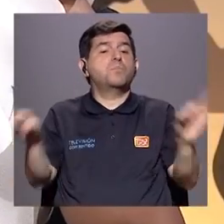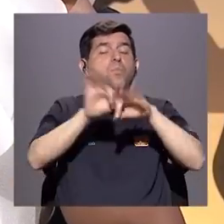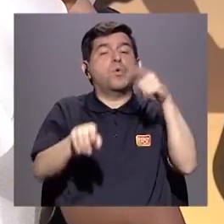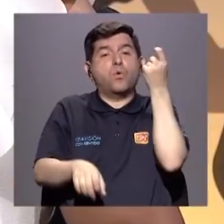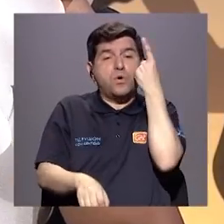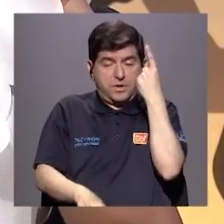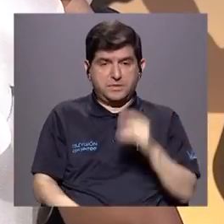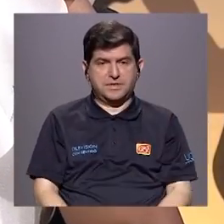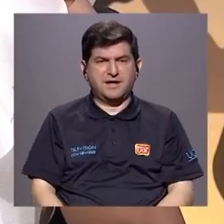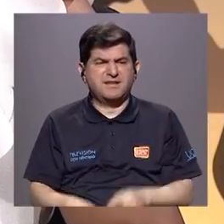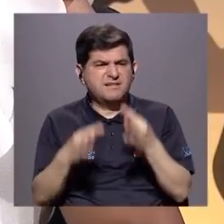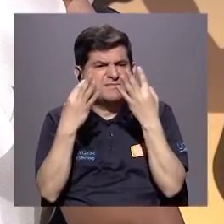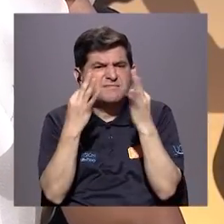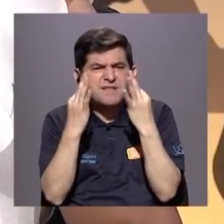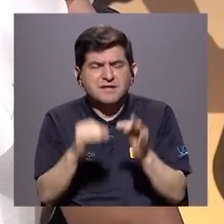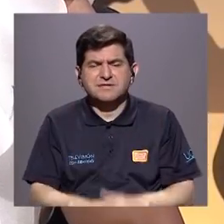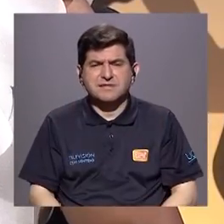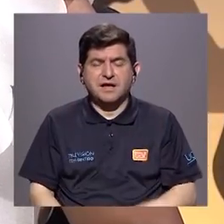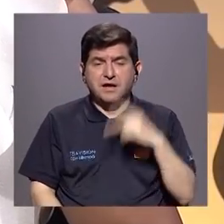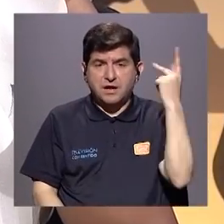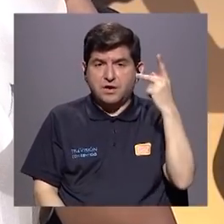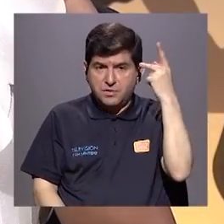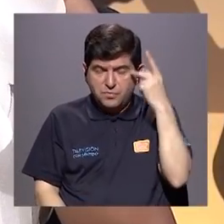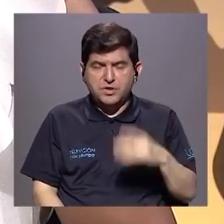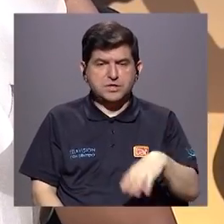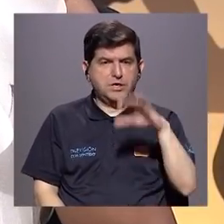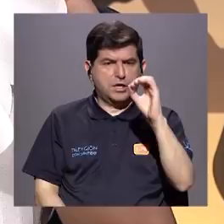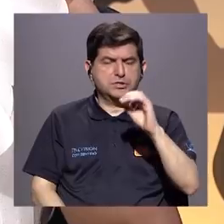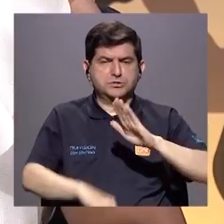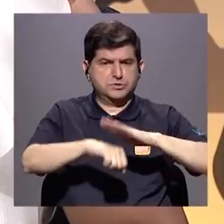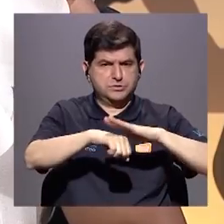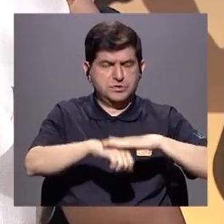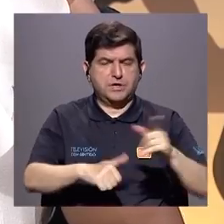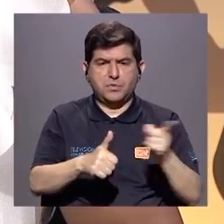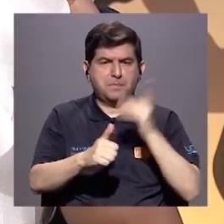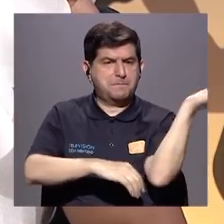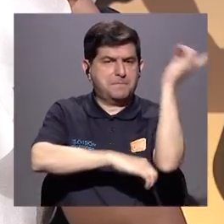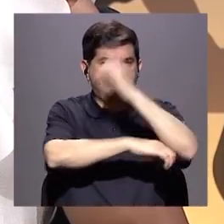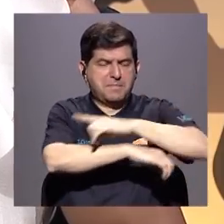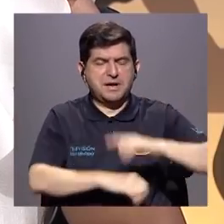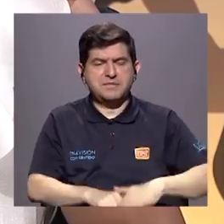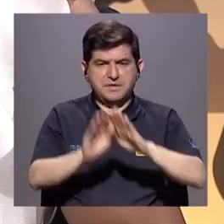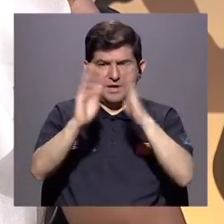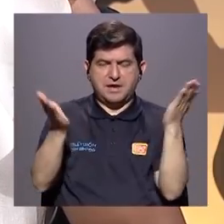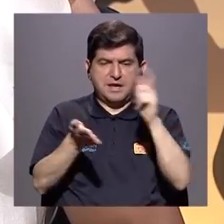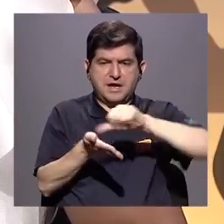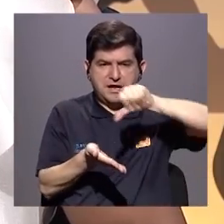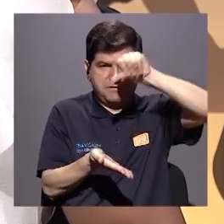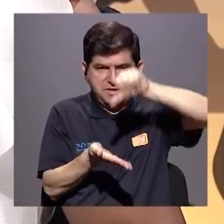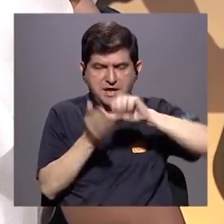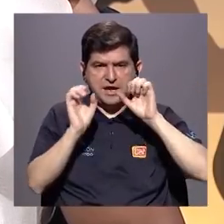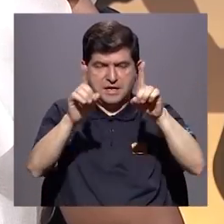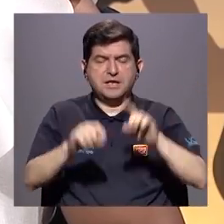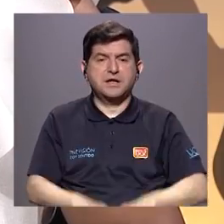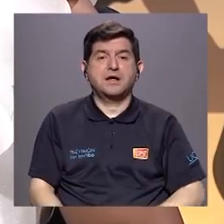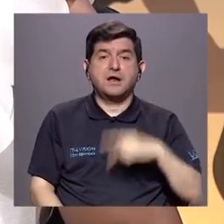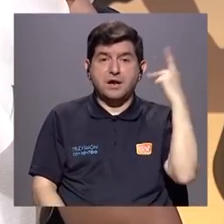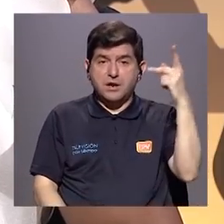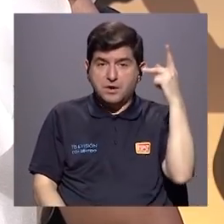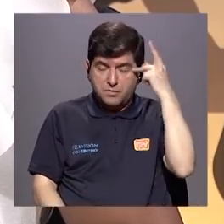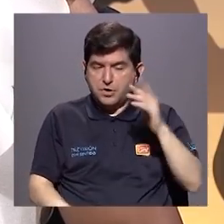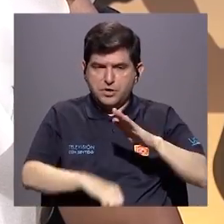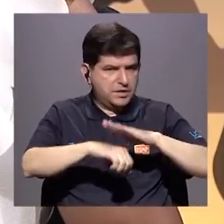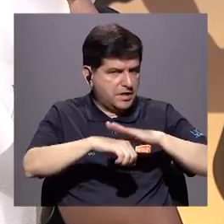importante entender es que lo que buscan es generar políticas de cero tolerancia, desde el primer día que se abre el centro educativo, políticas no